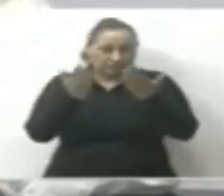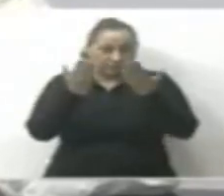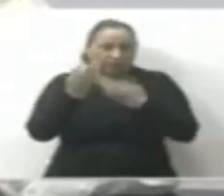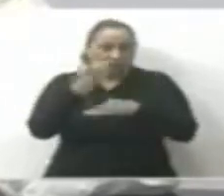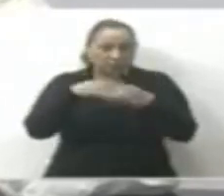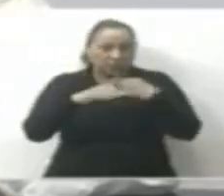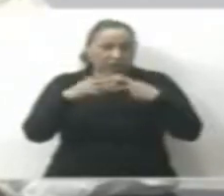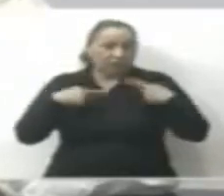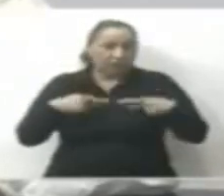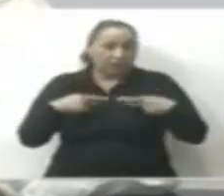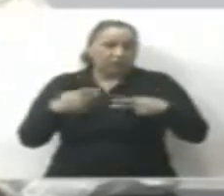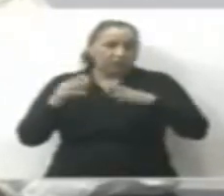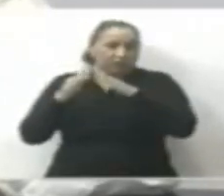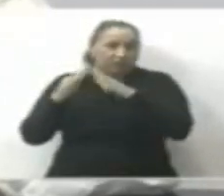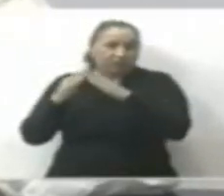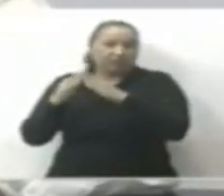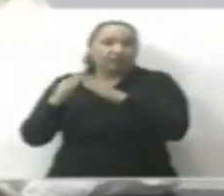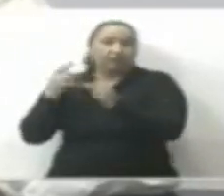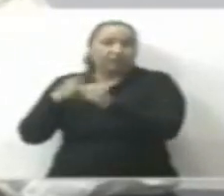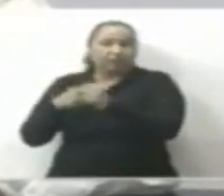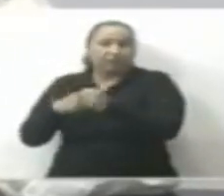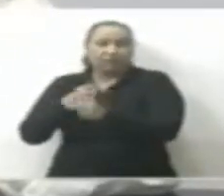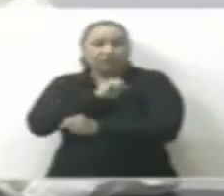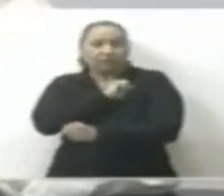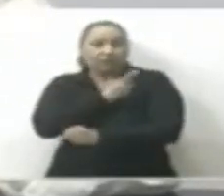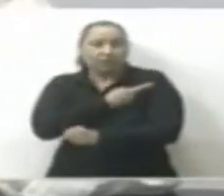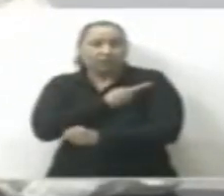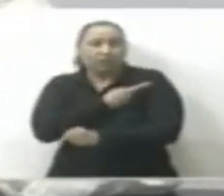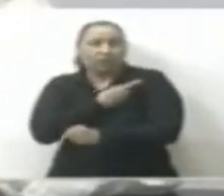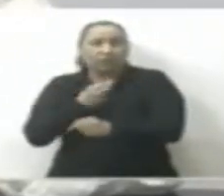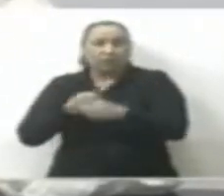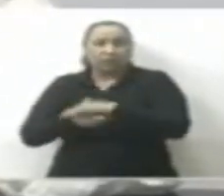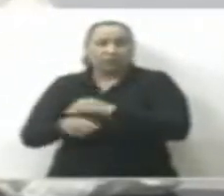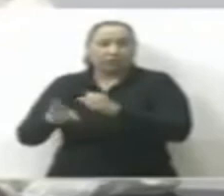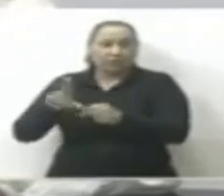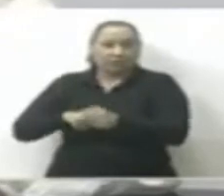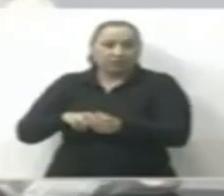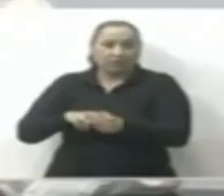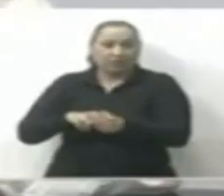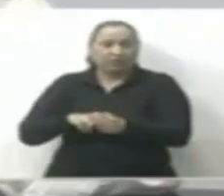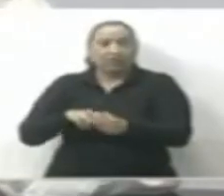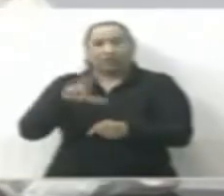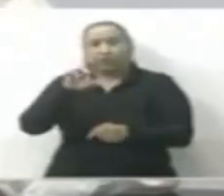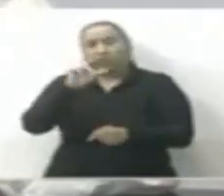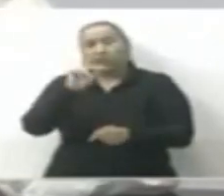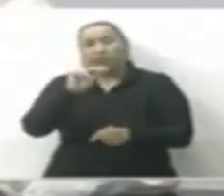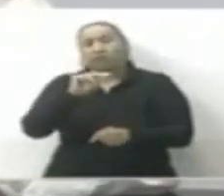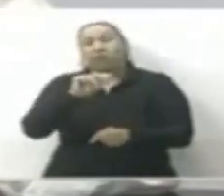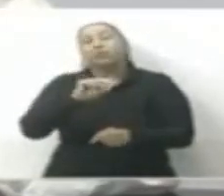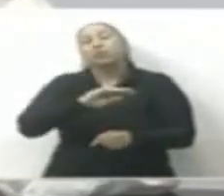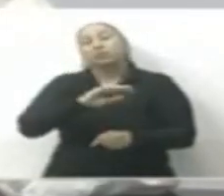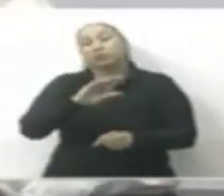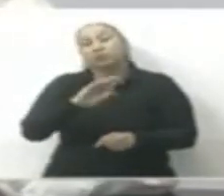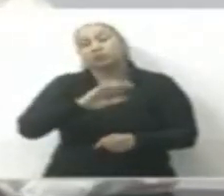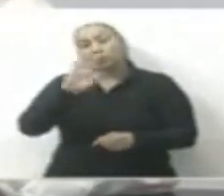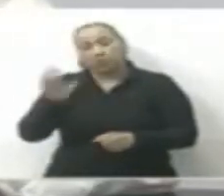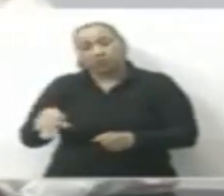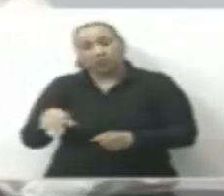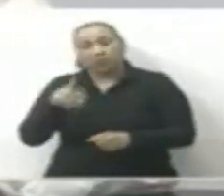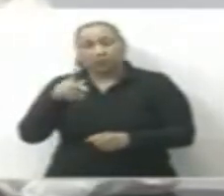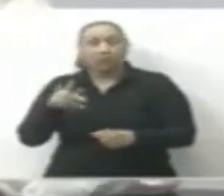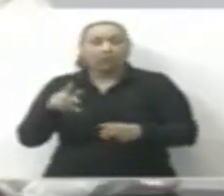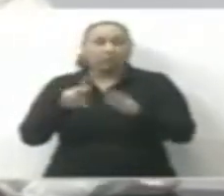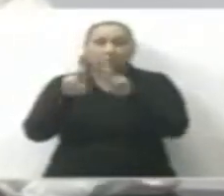quienes se están recuperando en estos momentos en casa o en un hospital. Y a quienes no superaron la batalla, les deseamos